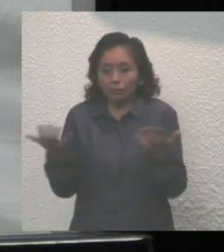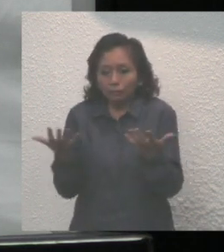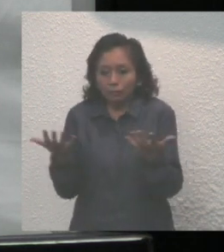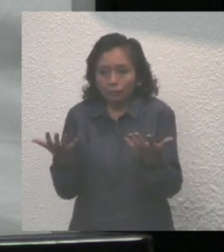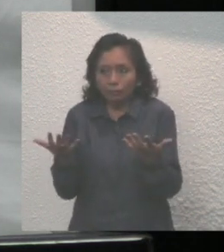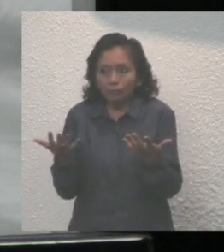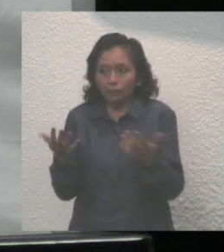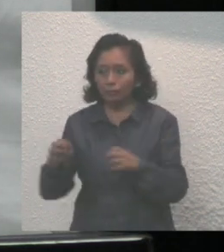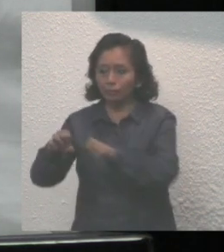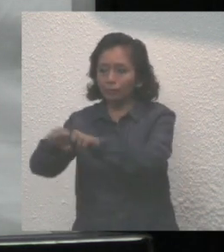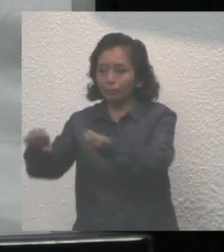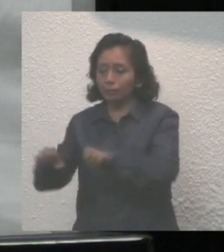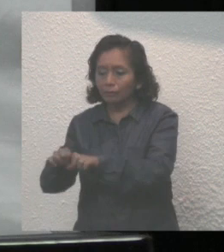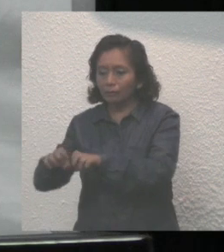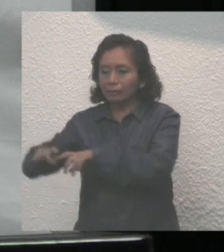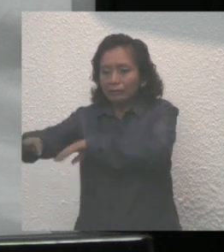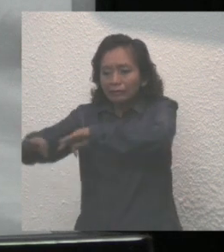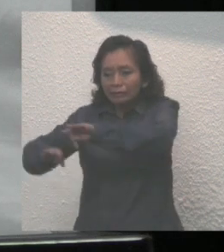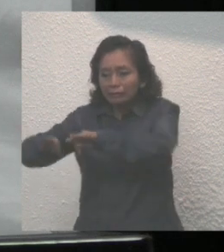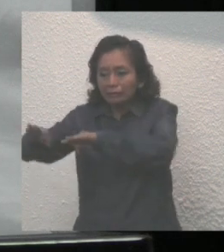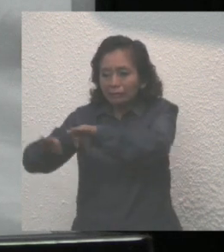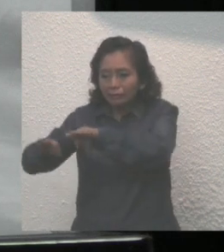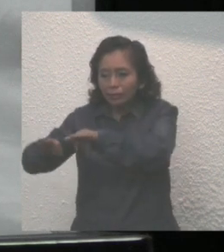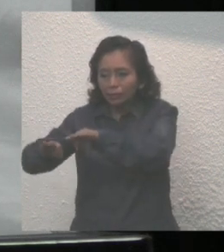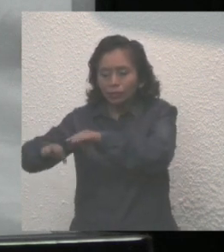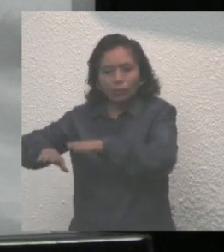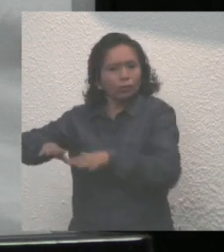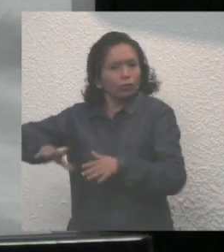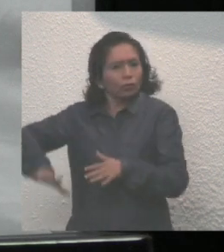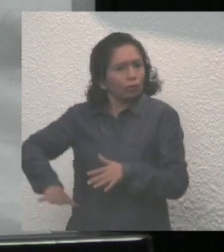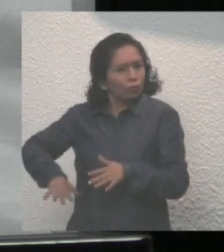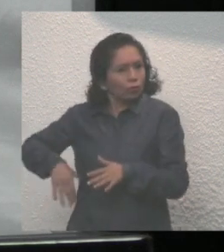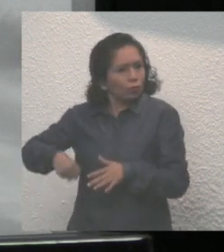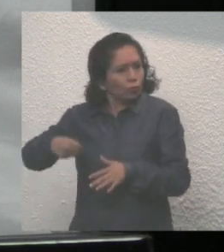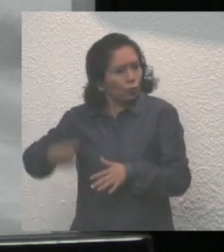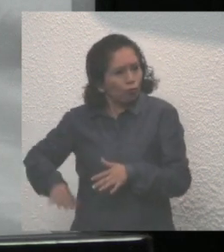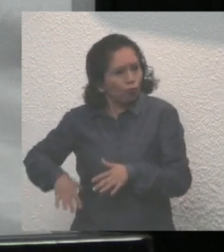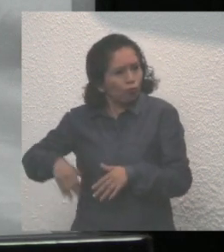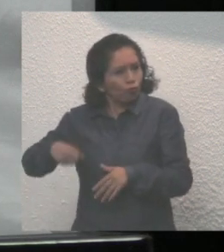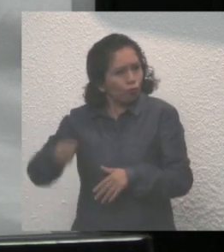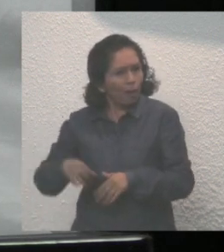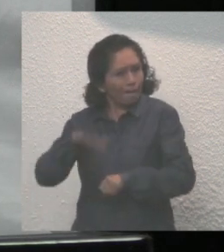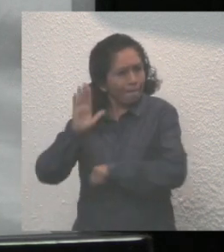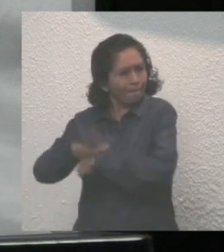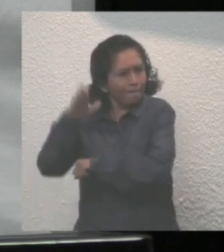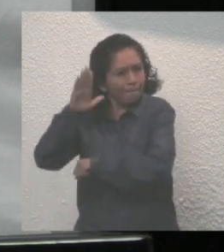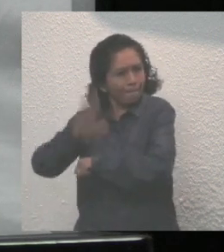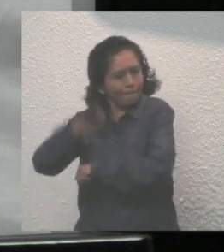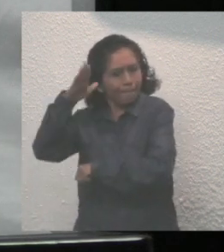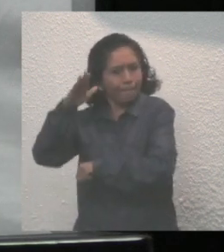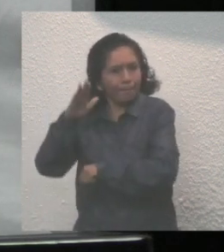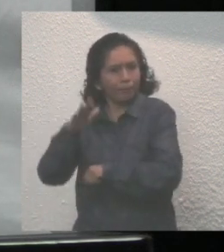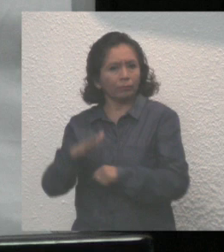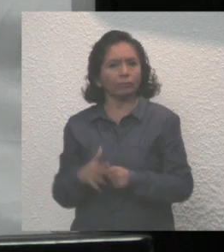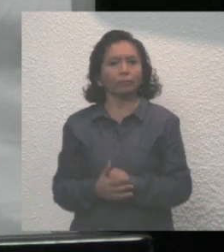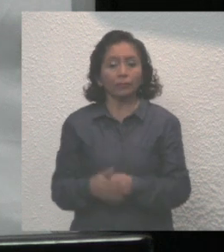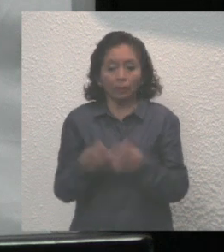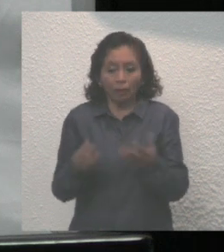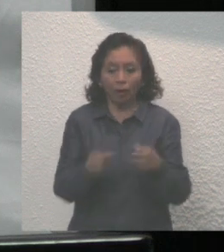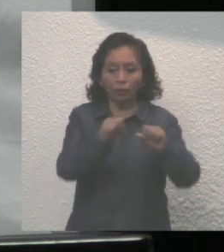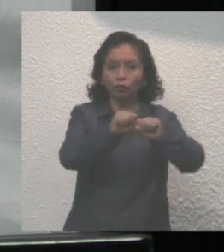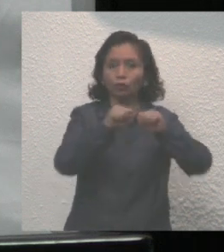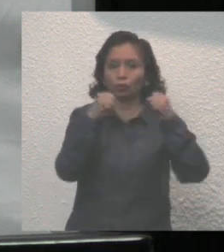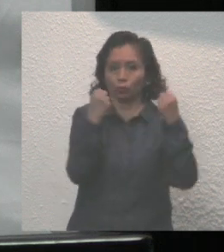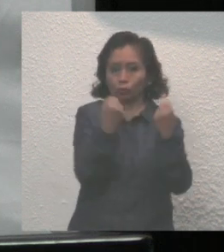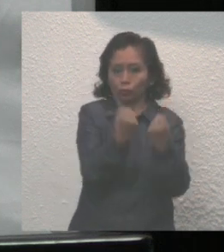pedir a su equipo de trabajo el redoblar esfuerzos y satisfacer las necesidades de una sociedad